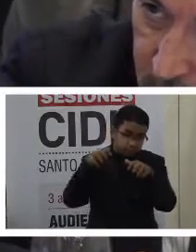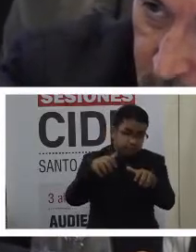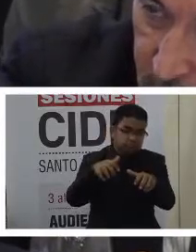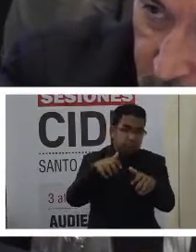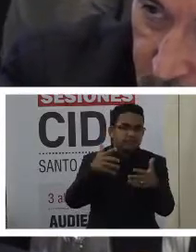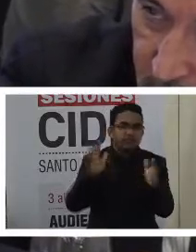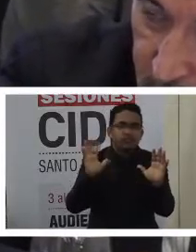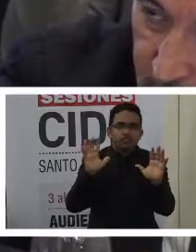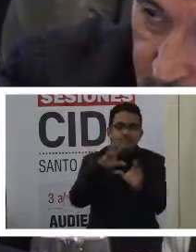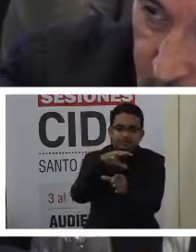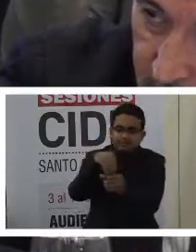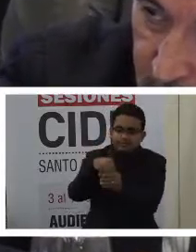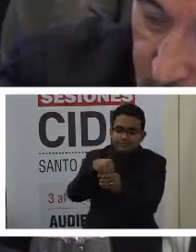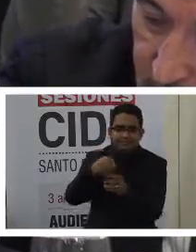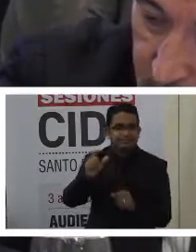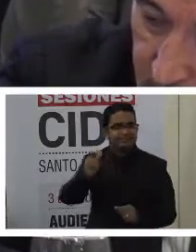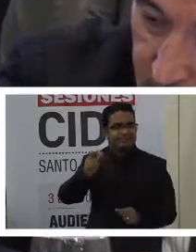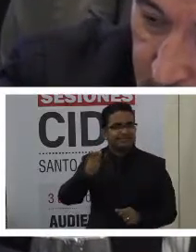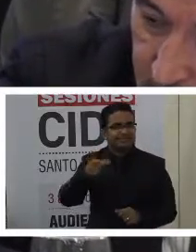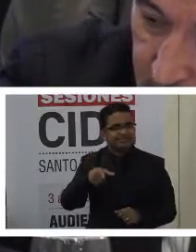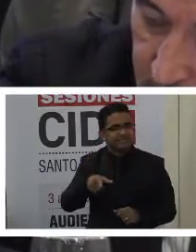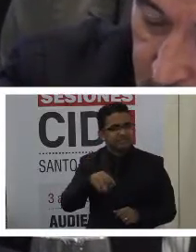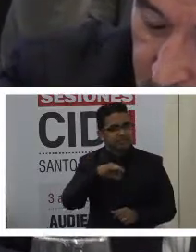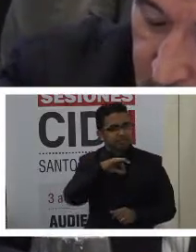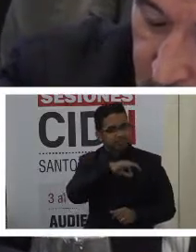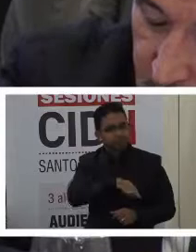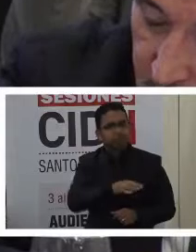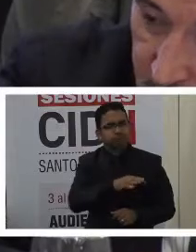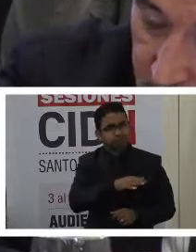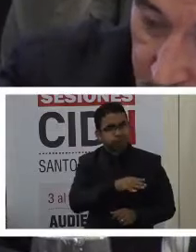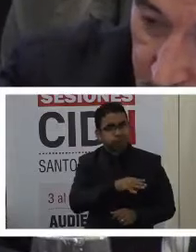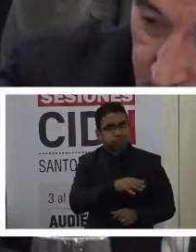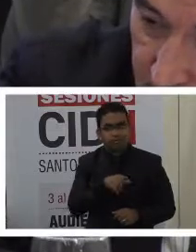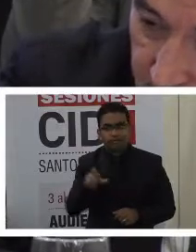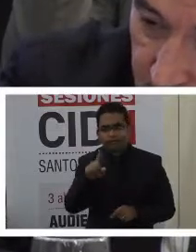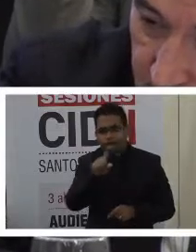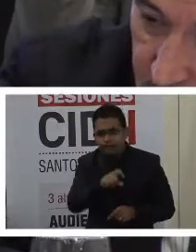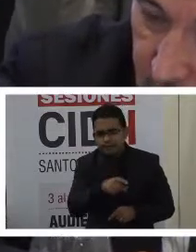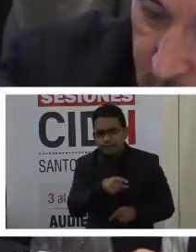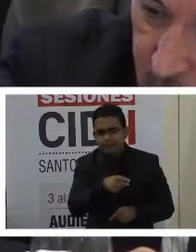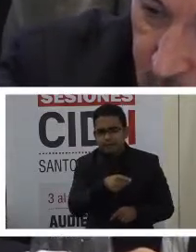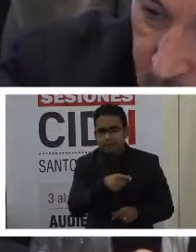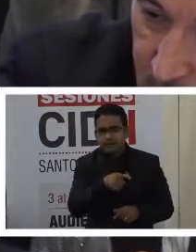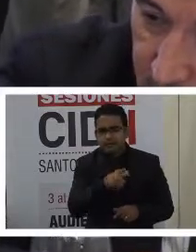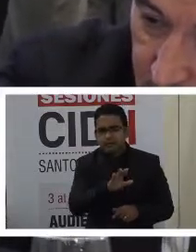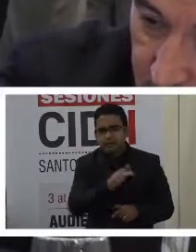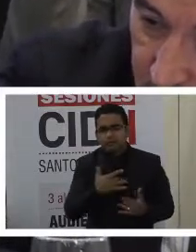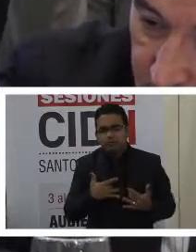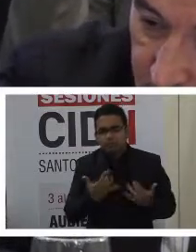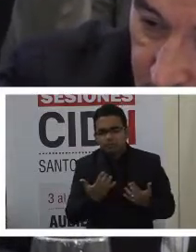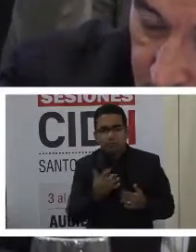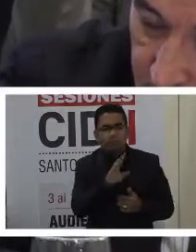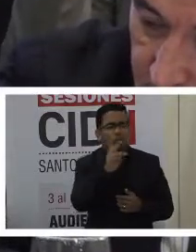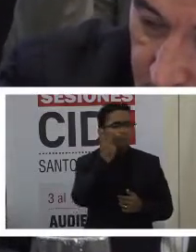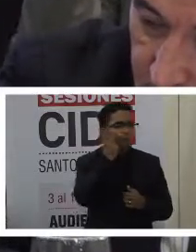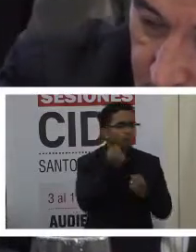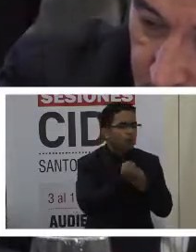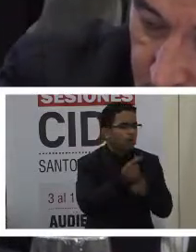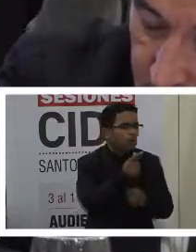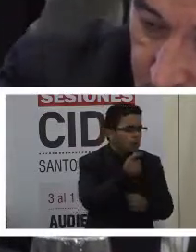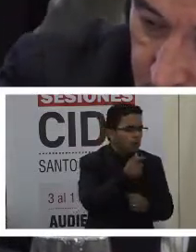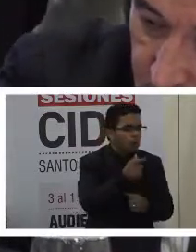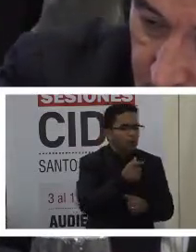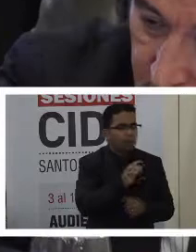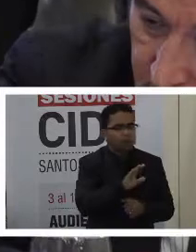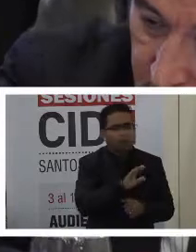incluida en este beneficio, donde no se le pregunta a la persona su condición política, su